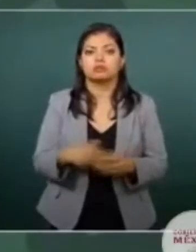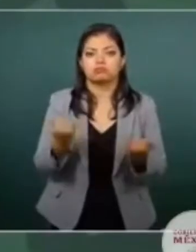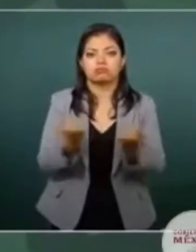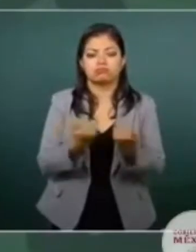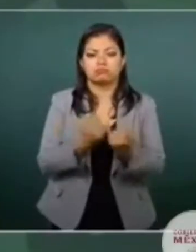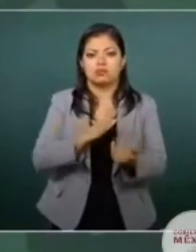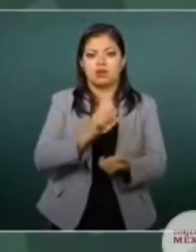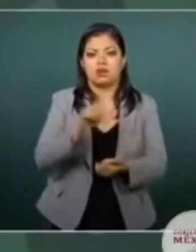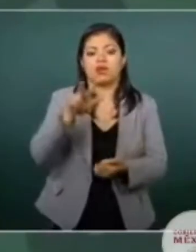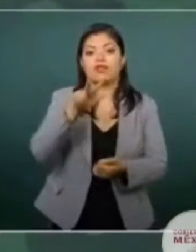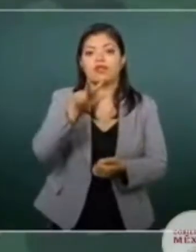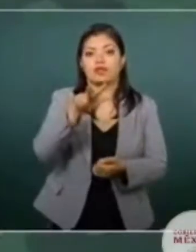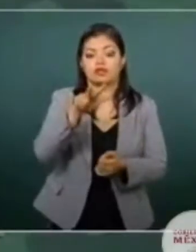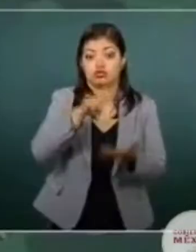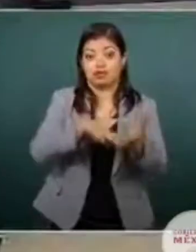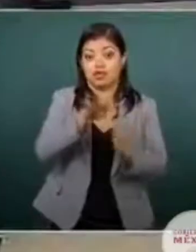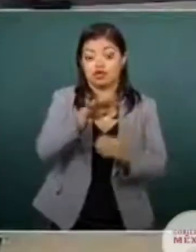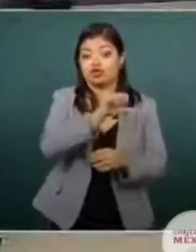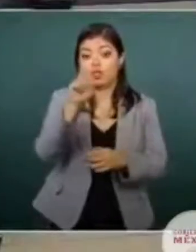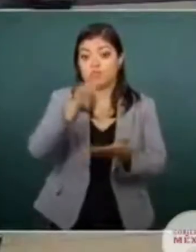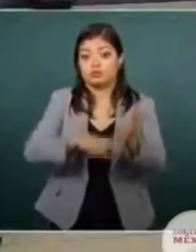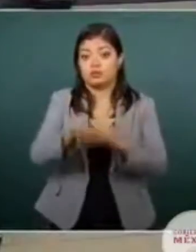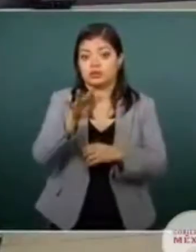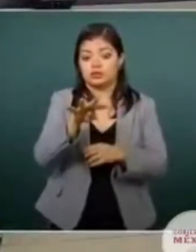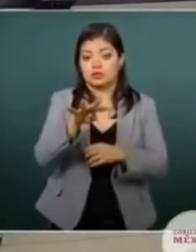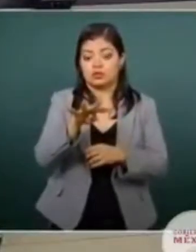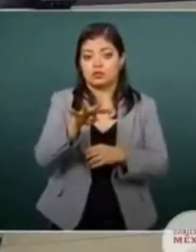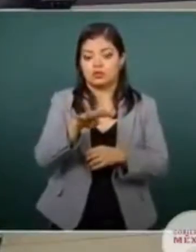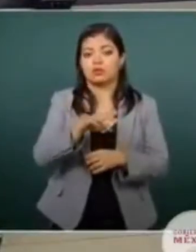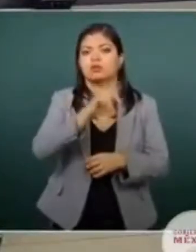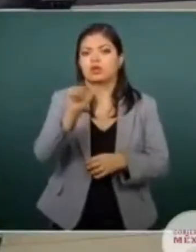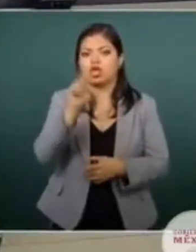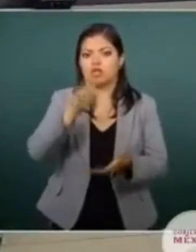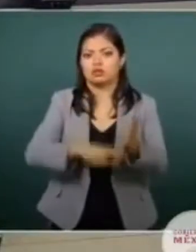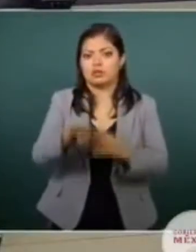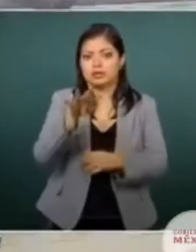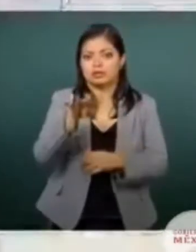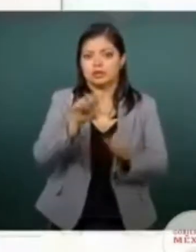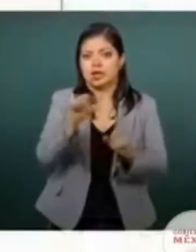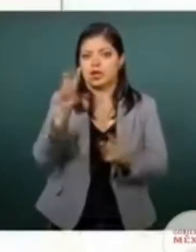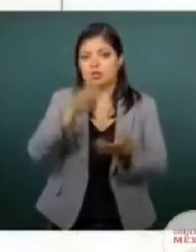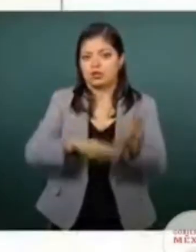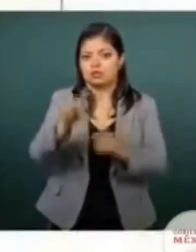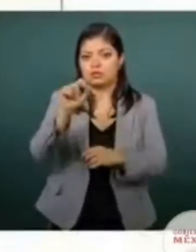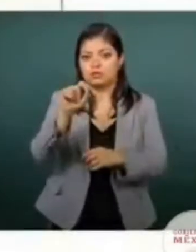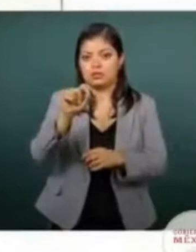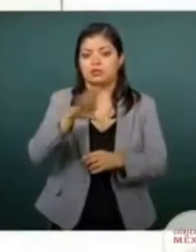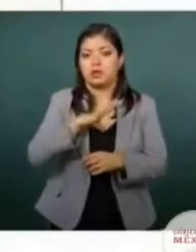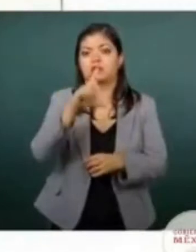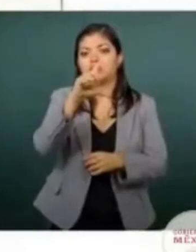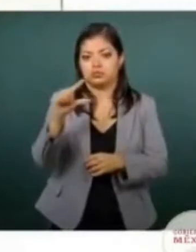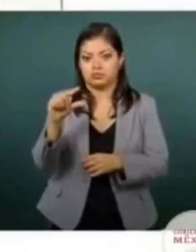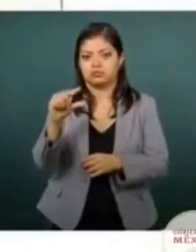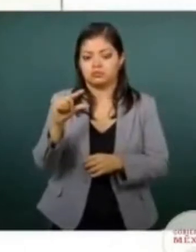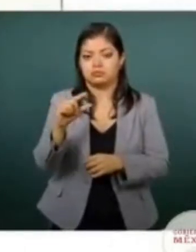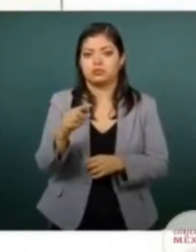incremento del 18 al 19 de casos. del 19 al 20, también una reducción importante